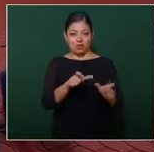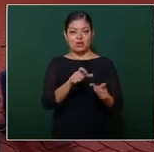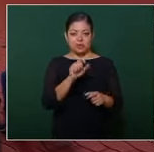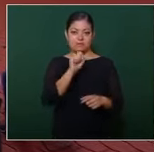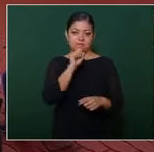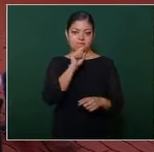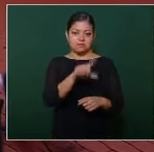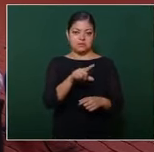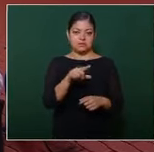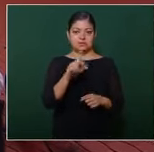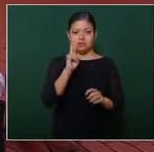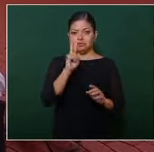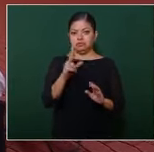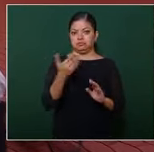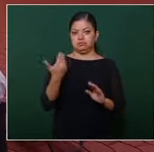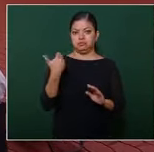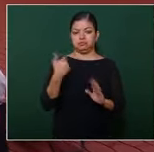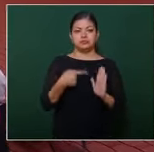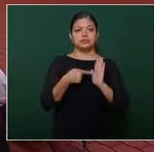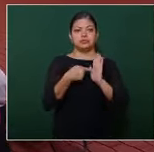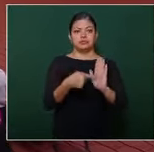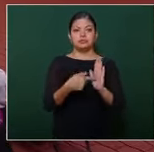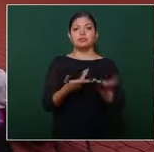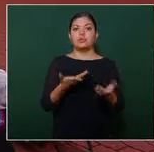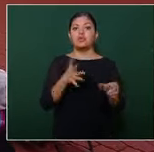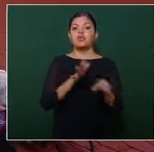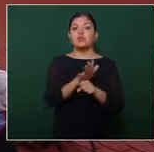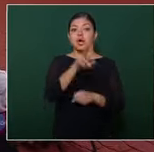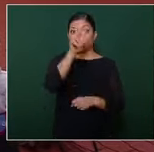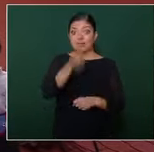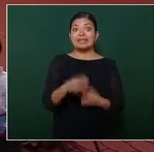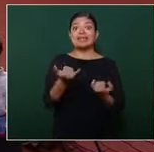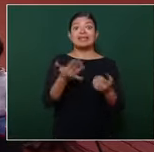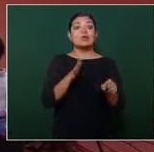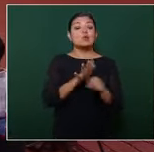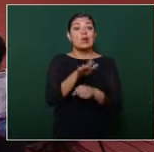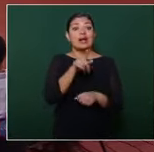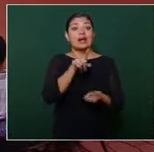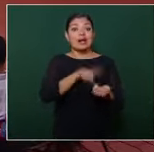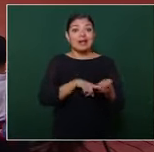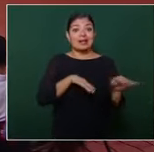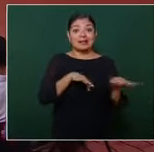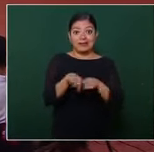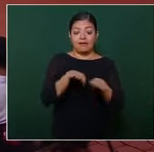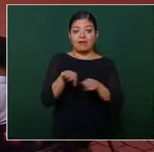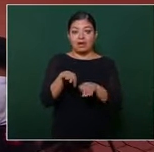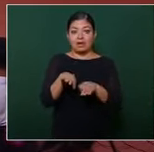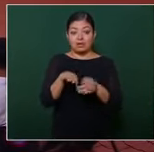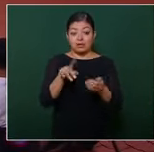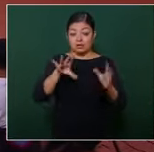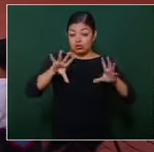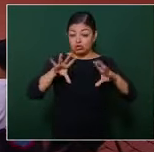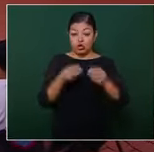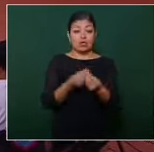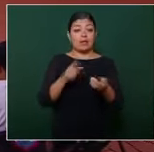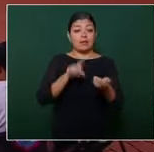lo podemos ver ahí, los reales y los operativos, en total de los operativos,